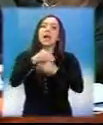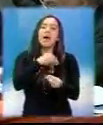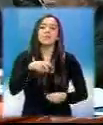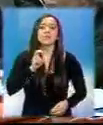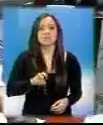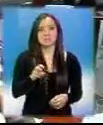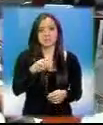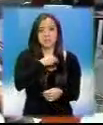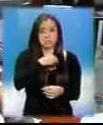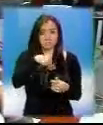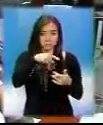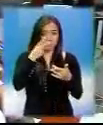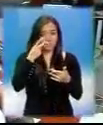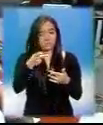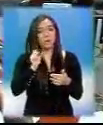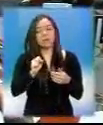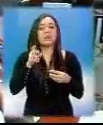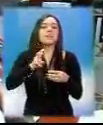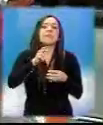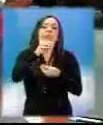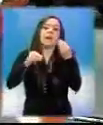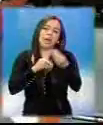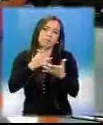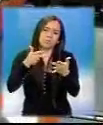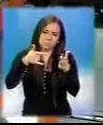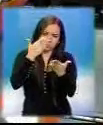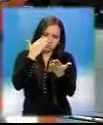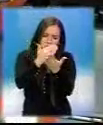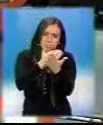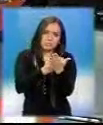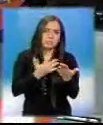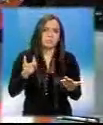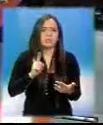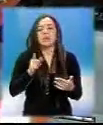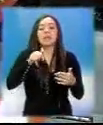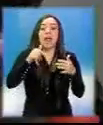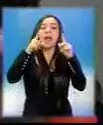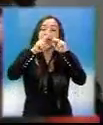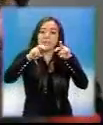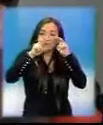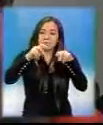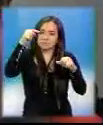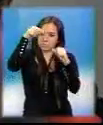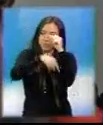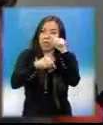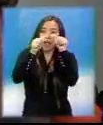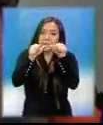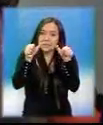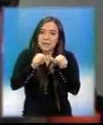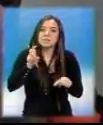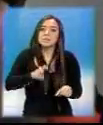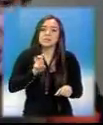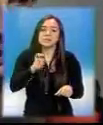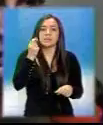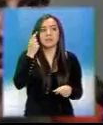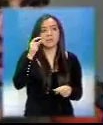Molina presentó nuevamente las reformas al Congreso de la República y el análisis nuevamente ha empezado. Creo yo que inicialmente se